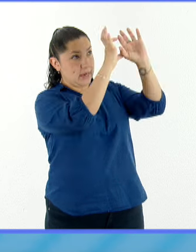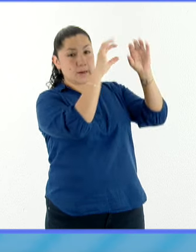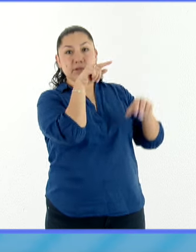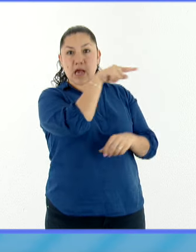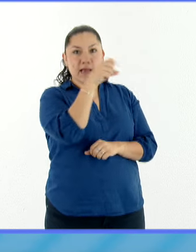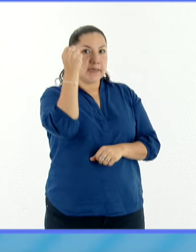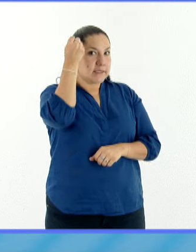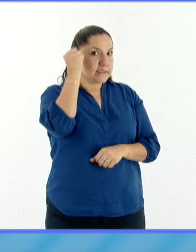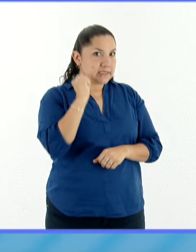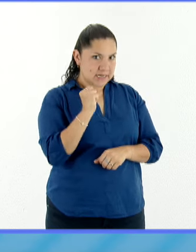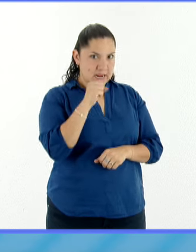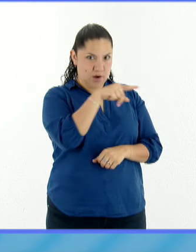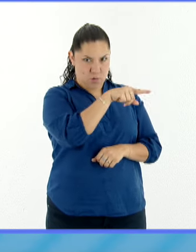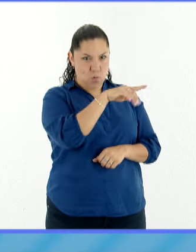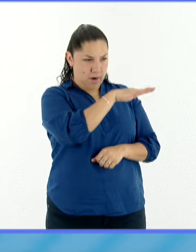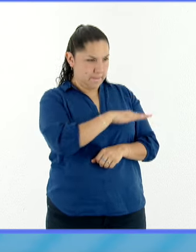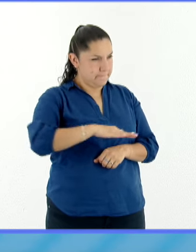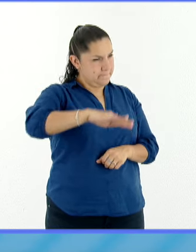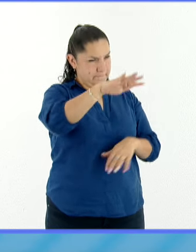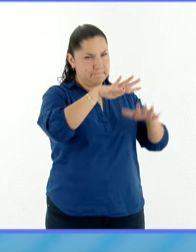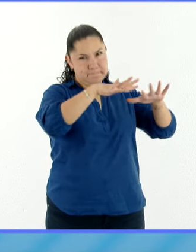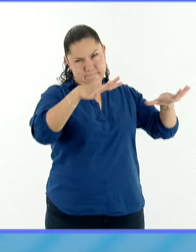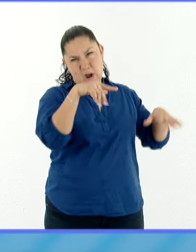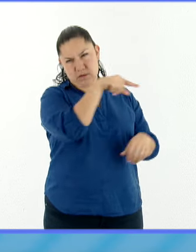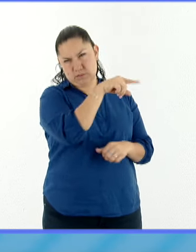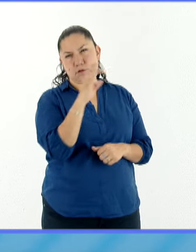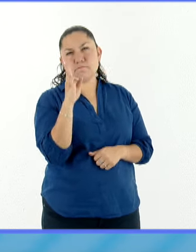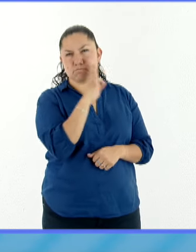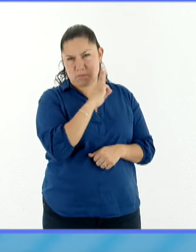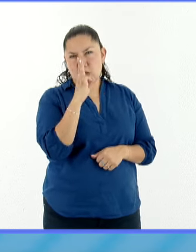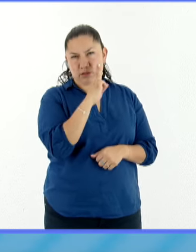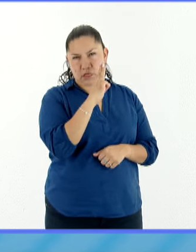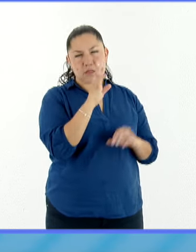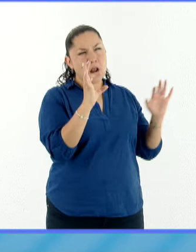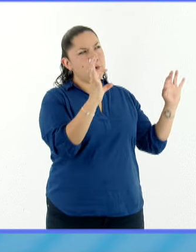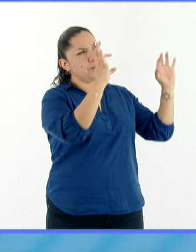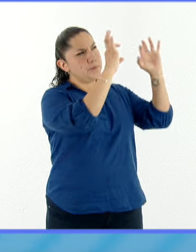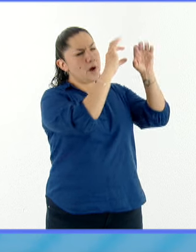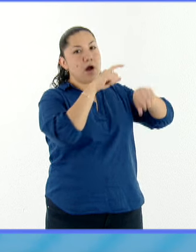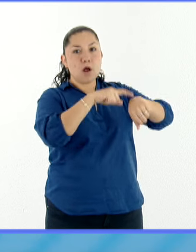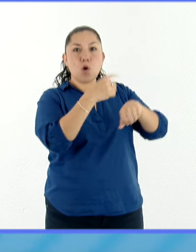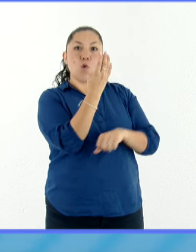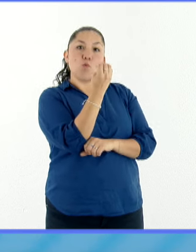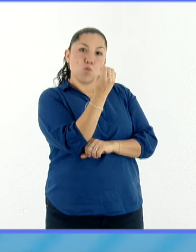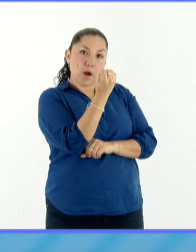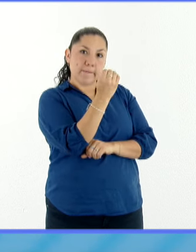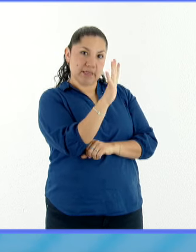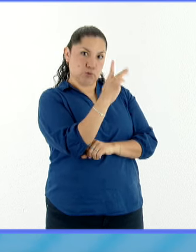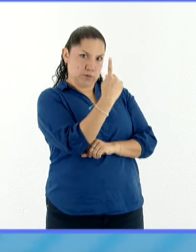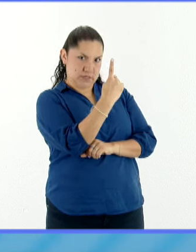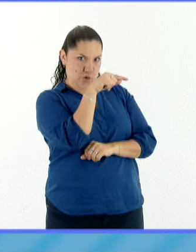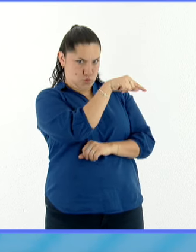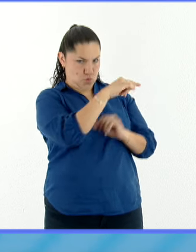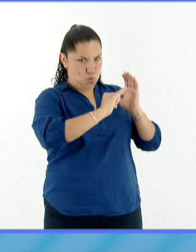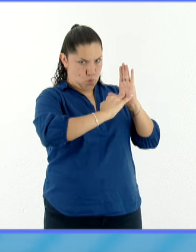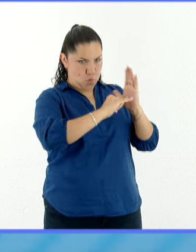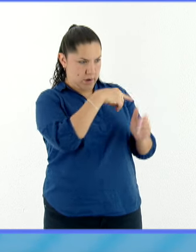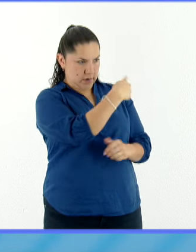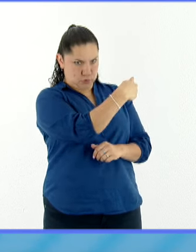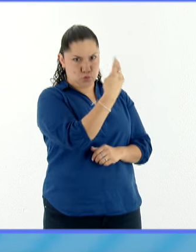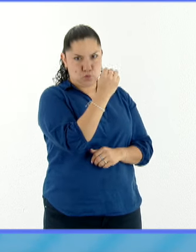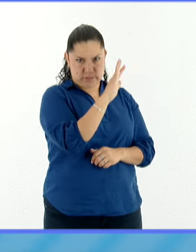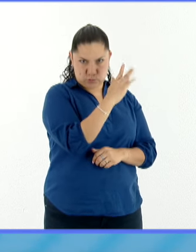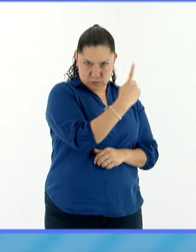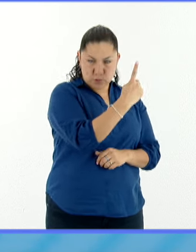de Sinaloa por Mazatlán, básicamente, alrededor de las 9.51 hora local y luego empezaría a moverse